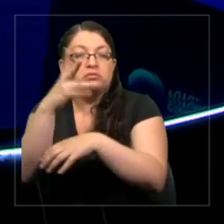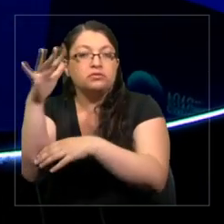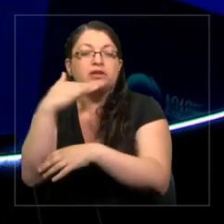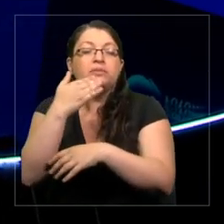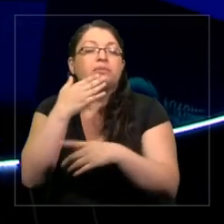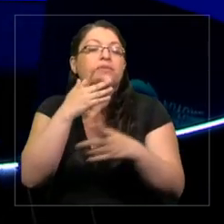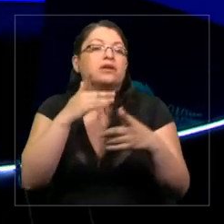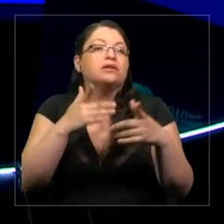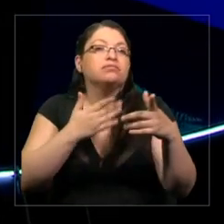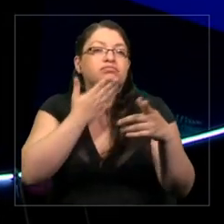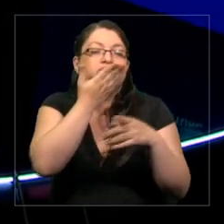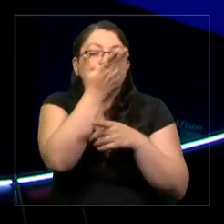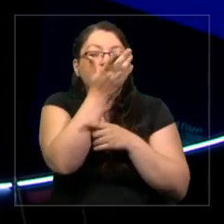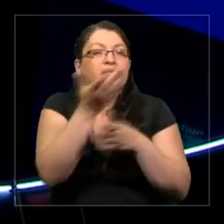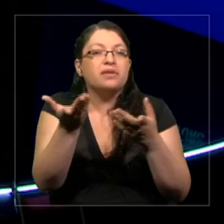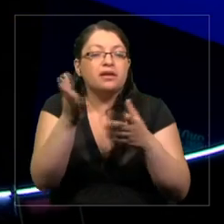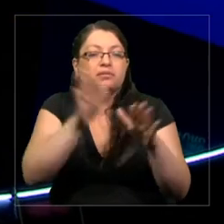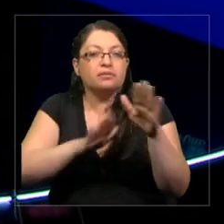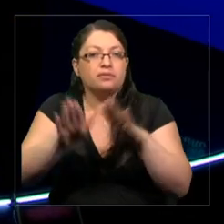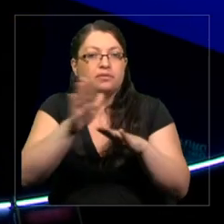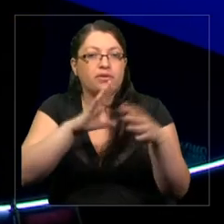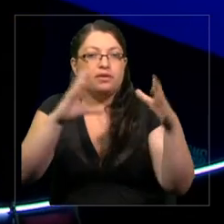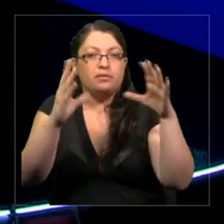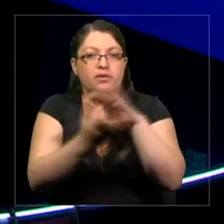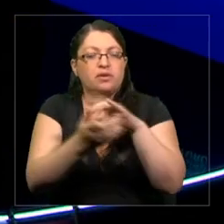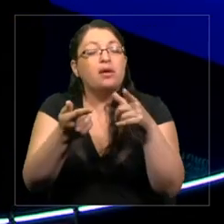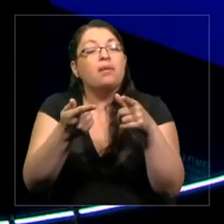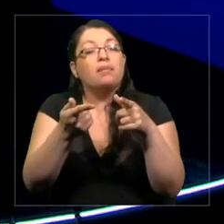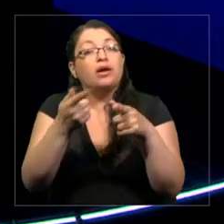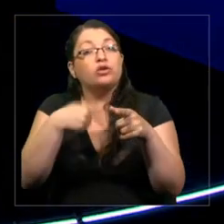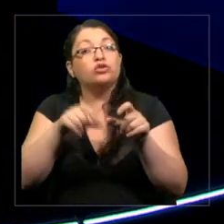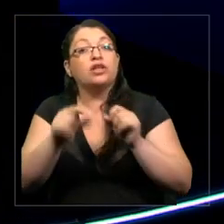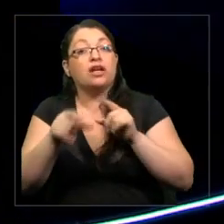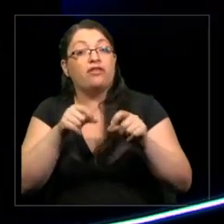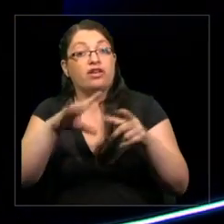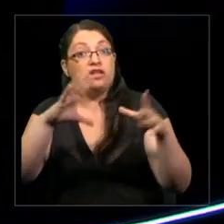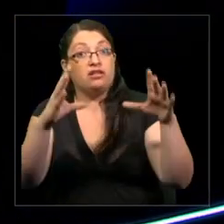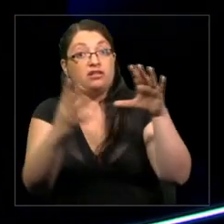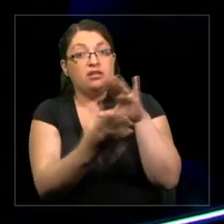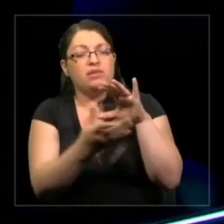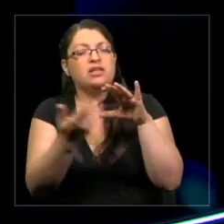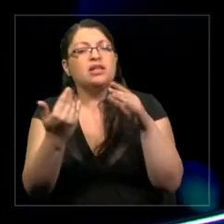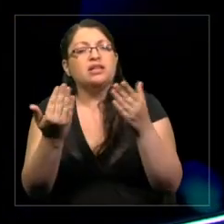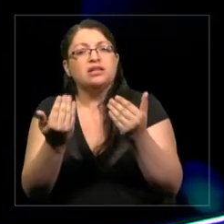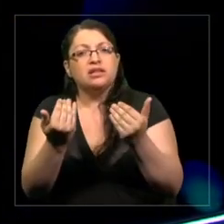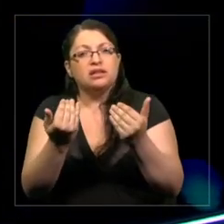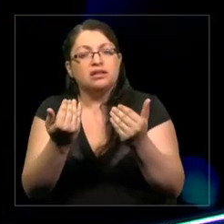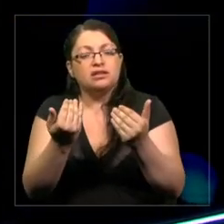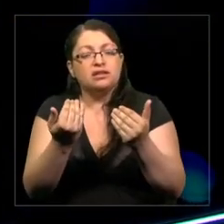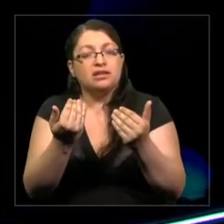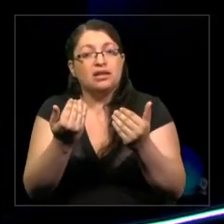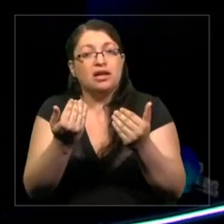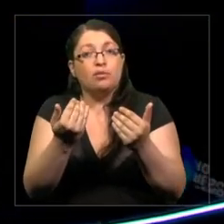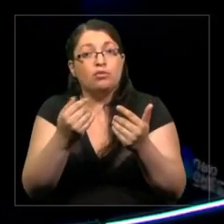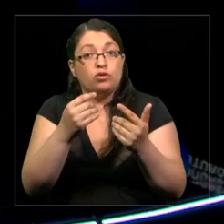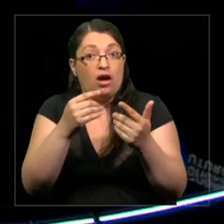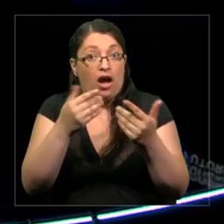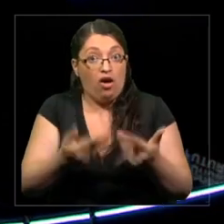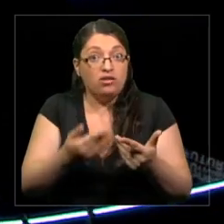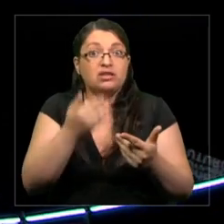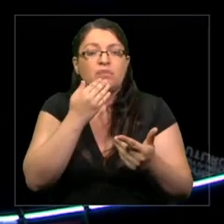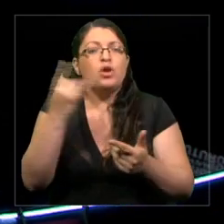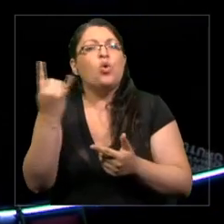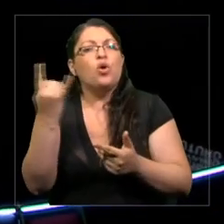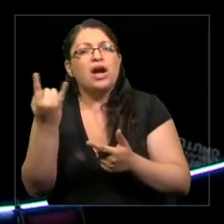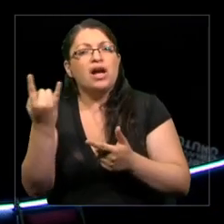Participar del resguardo y defensa de esta riqueza natural no solo es necesario, sino también urgente si deseamos tener asegurada nuestra